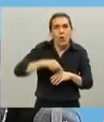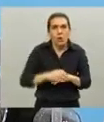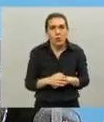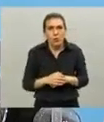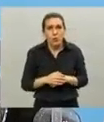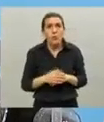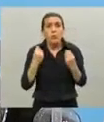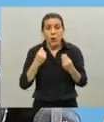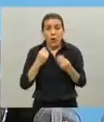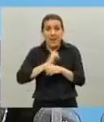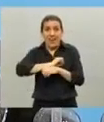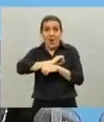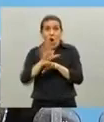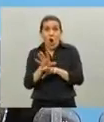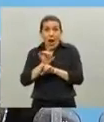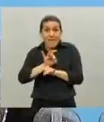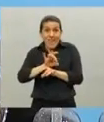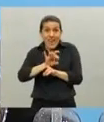la pandemia